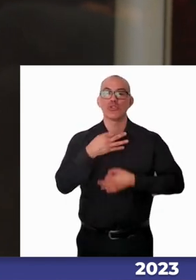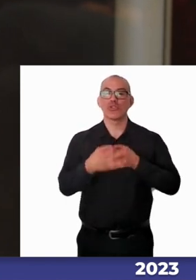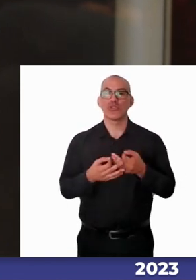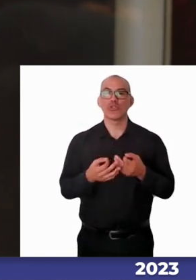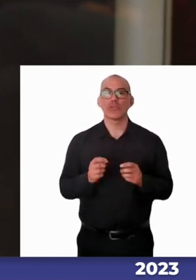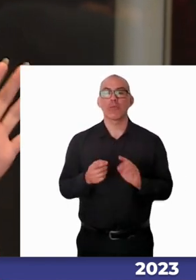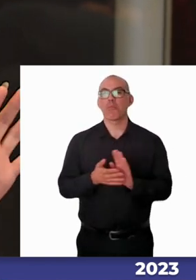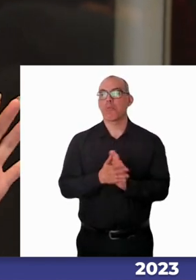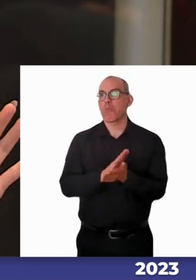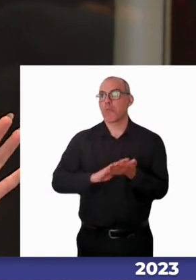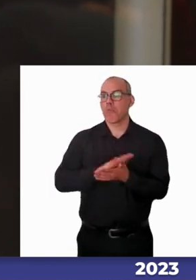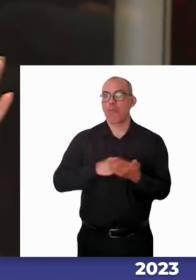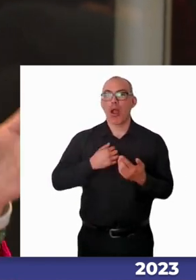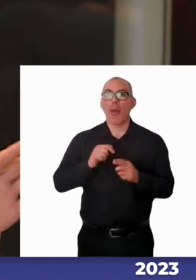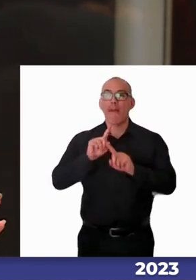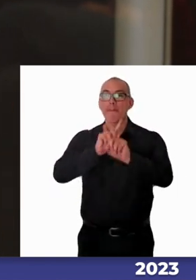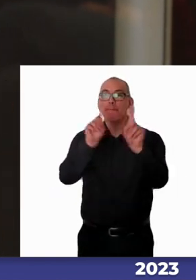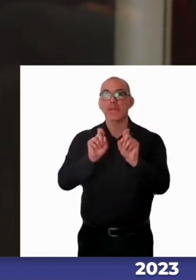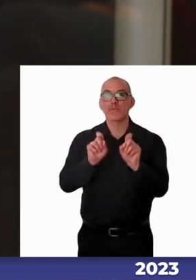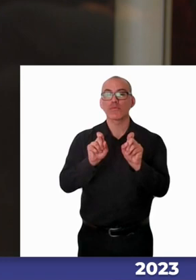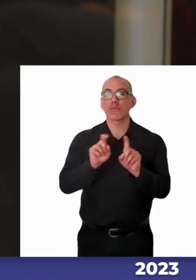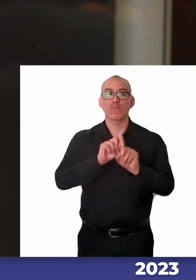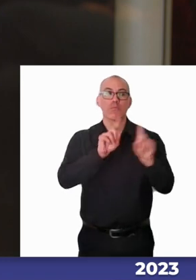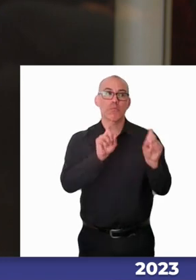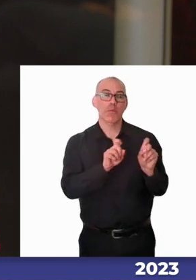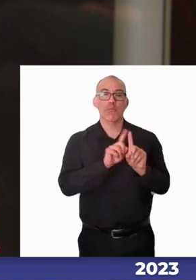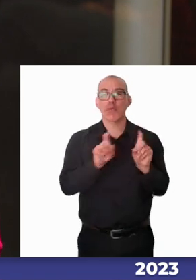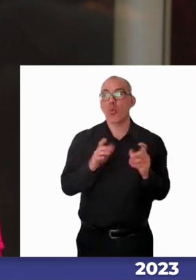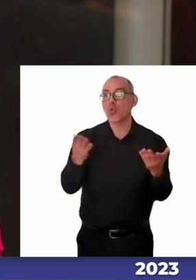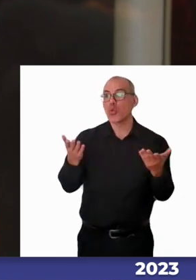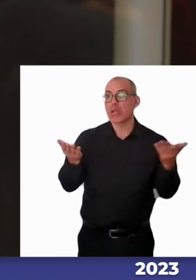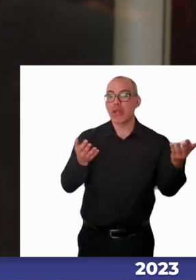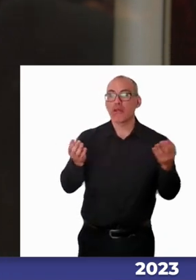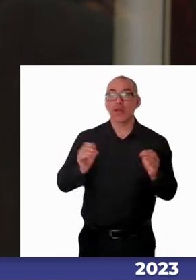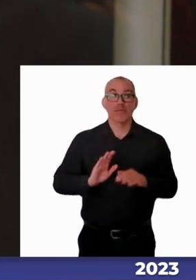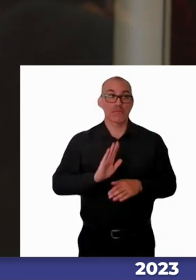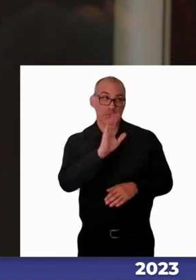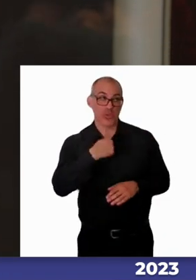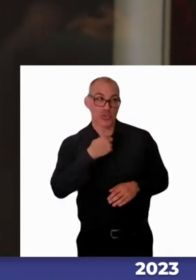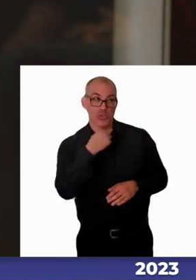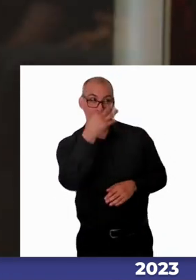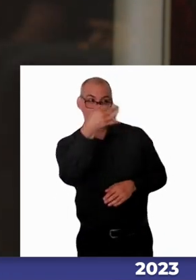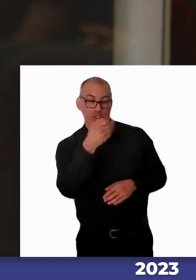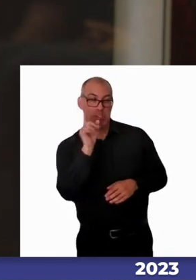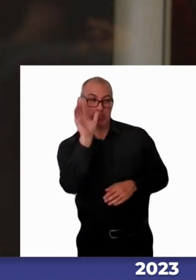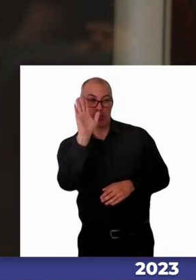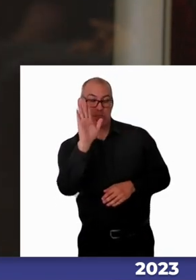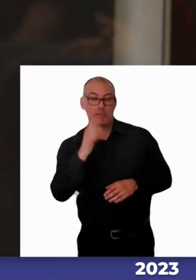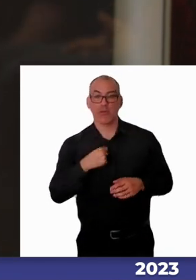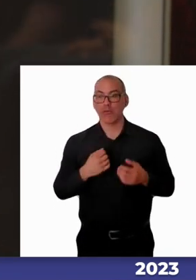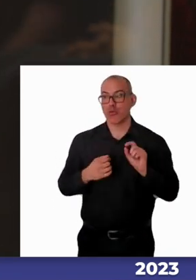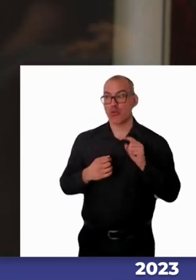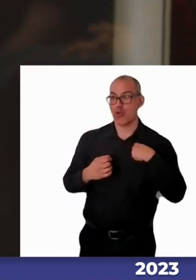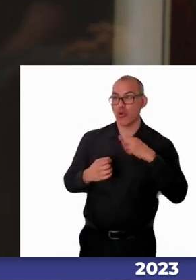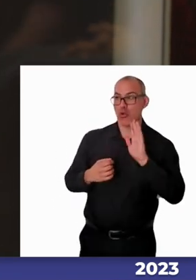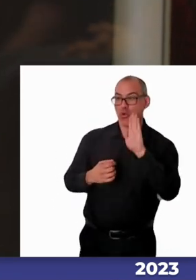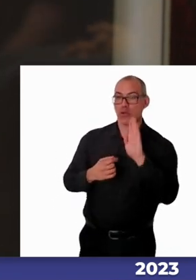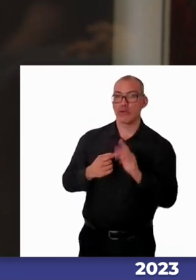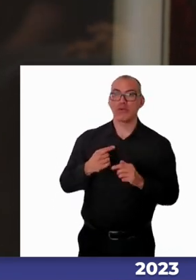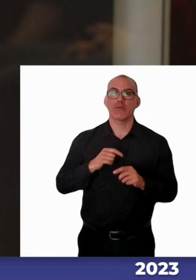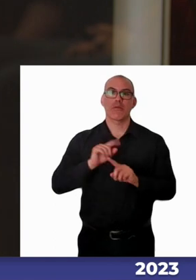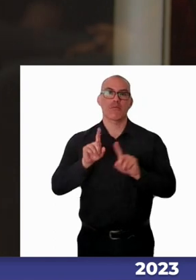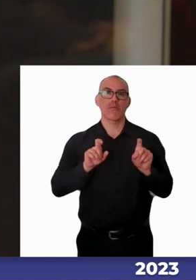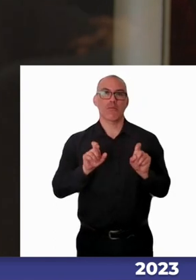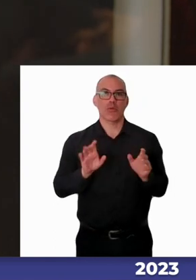generales. Ya, ahí ustedes me pueden ir haciendo una seña, yo les voy a ir dando la palabra y a continuación vamos a ir dirigiendo ciertas preguntas a cada una de ustedes. ¿Sí?